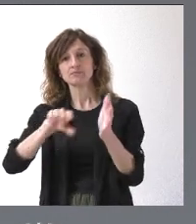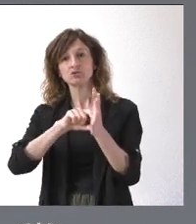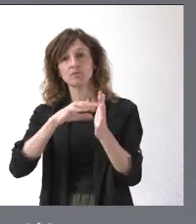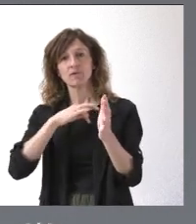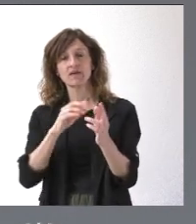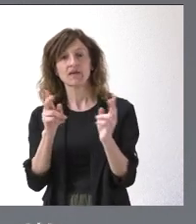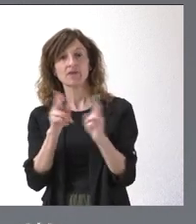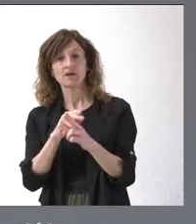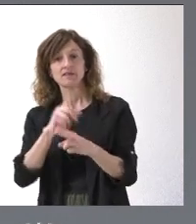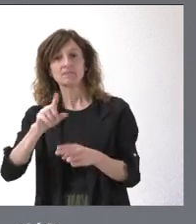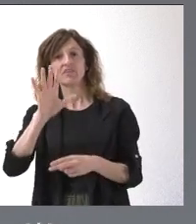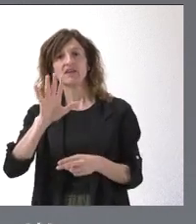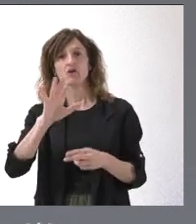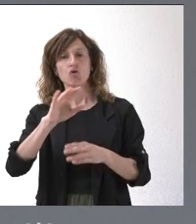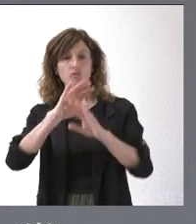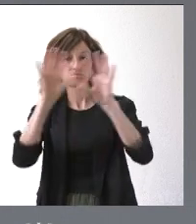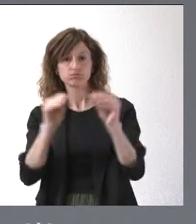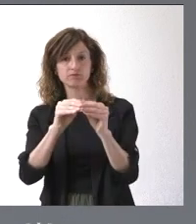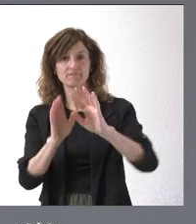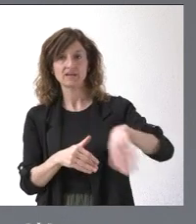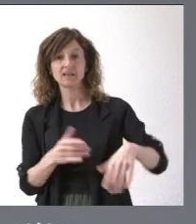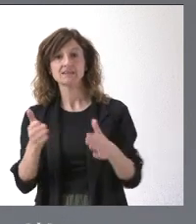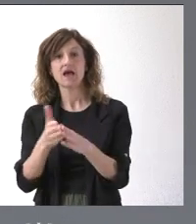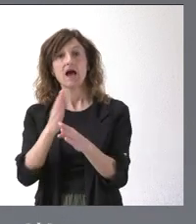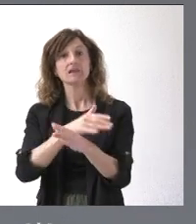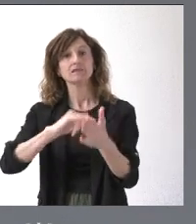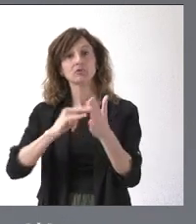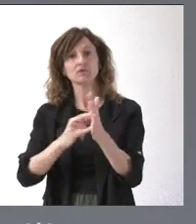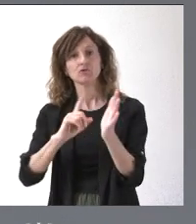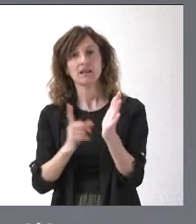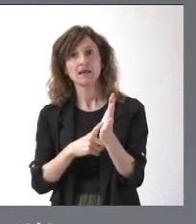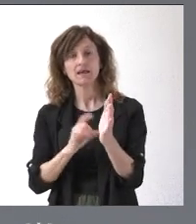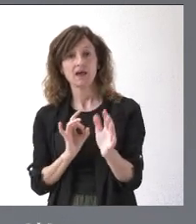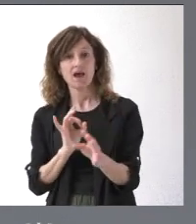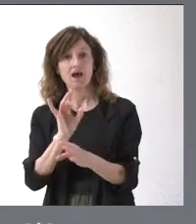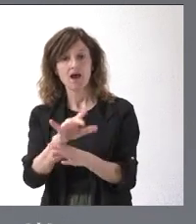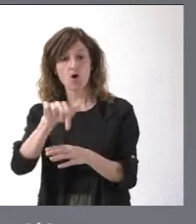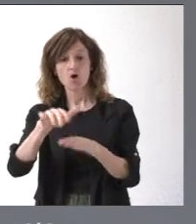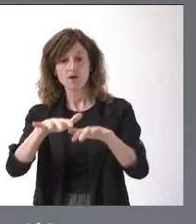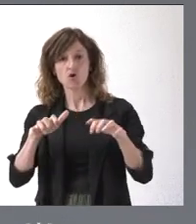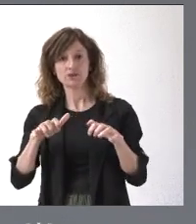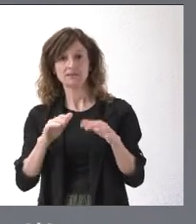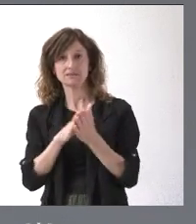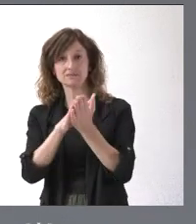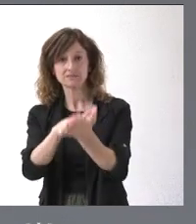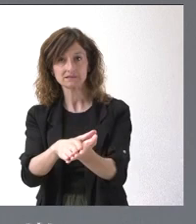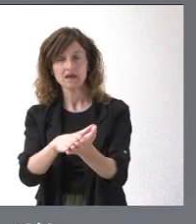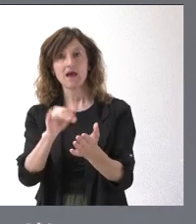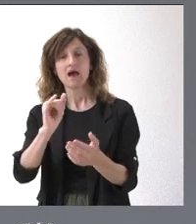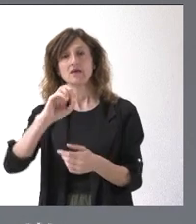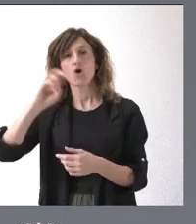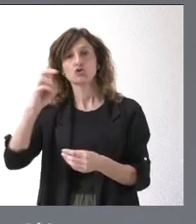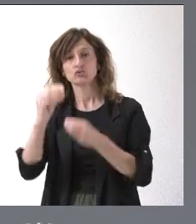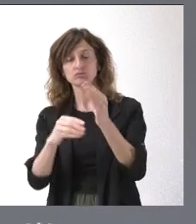cinco disposiciones finales. En el anteproyecto de ley, que remitimos hoy a las Cortes, figuran otra serie de